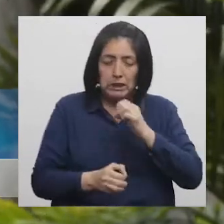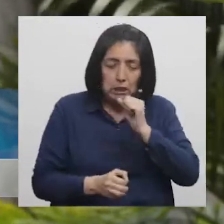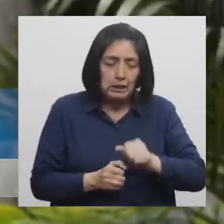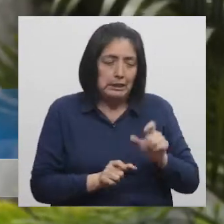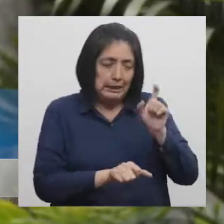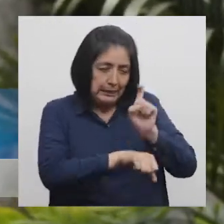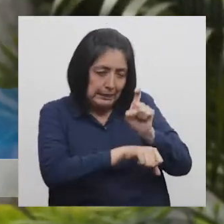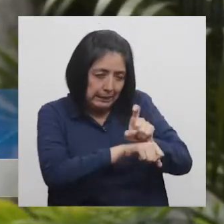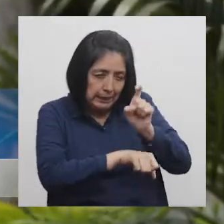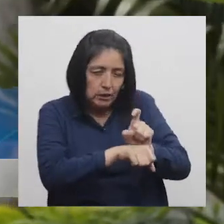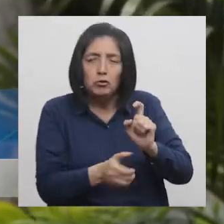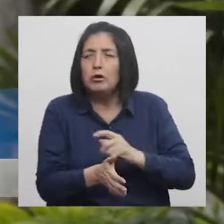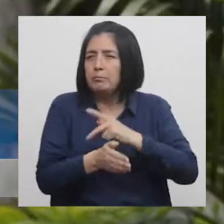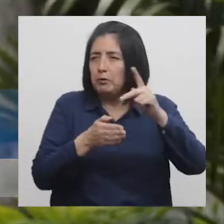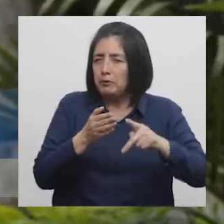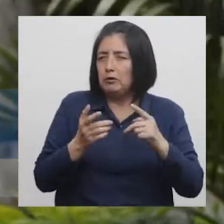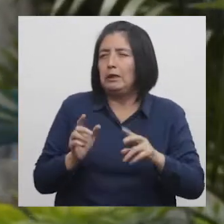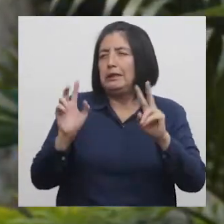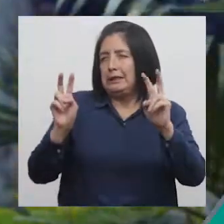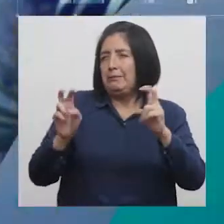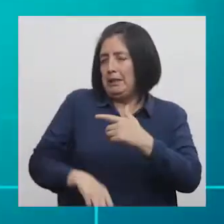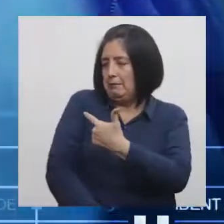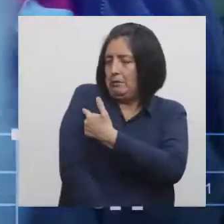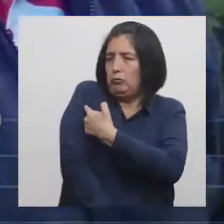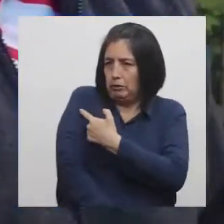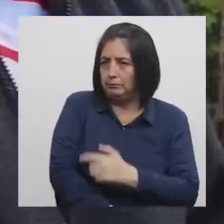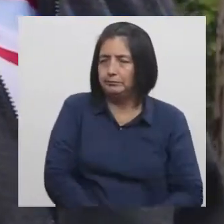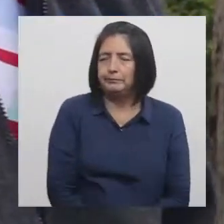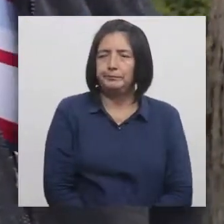personal de salud referente a esta vacuna. Vamos a ver.